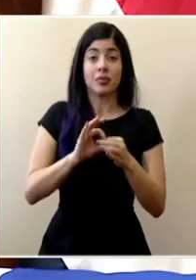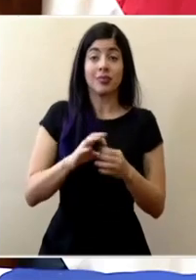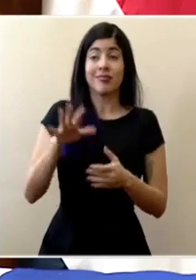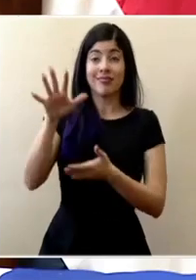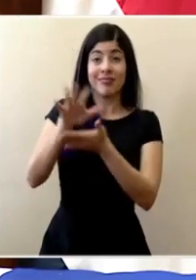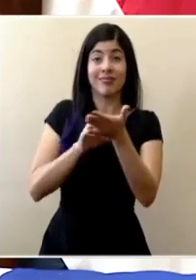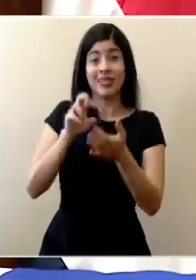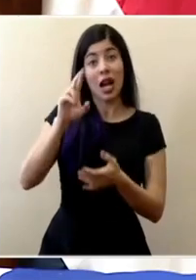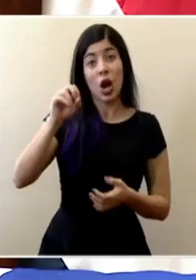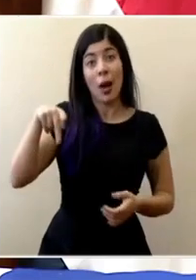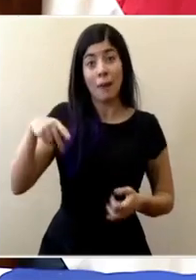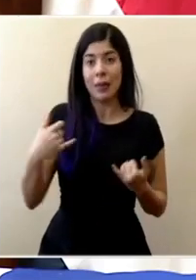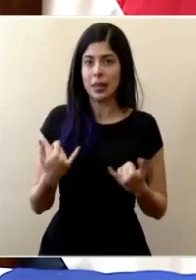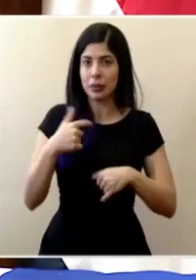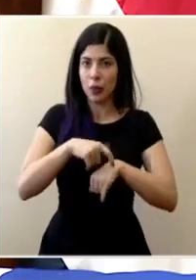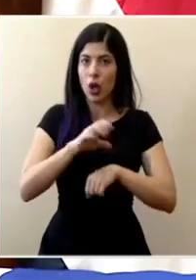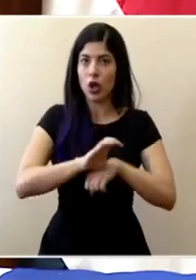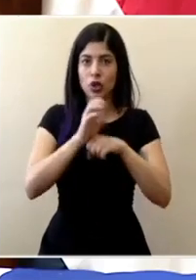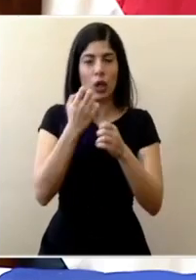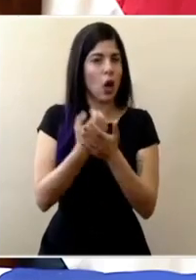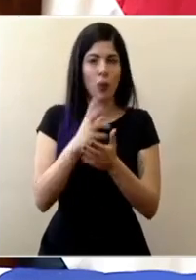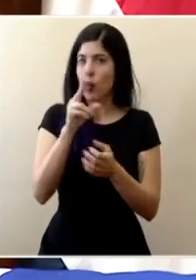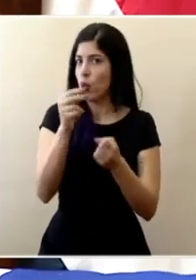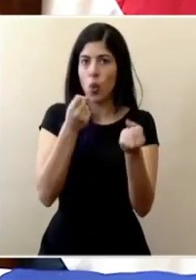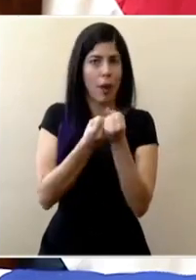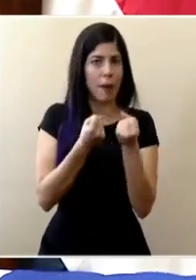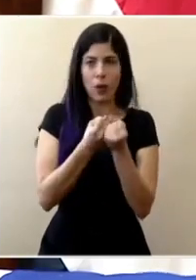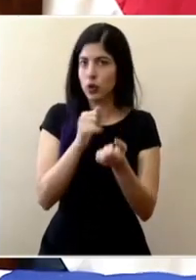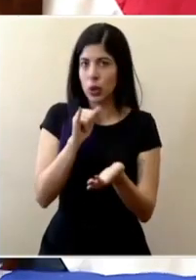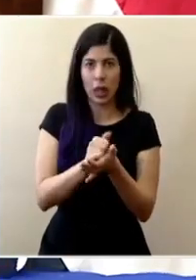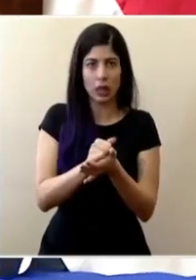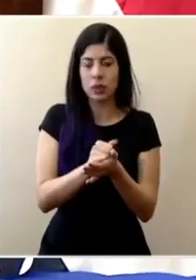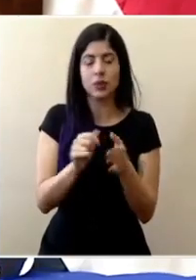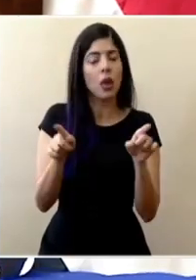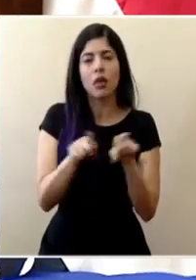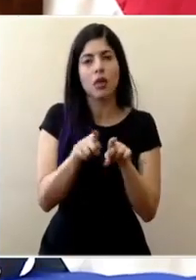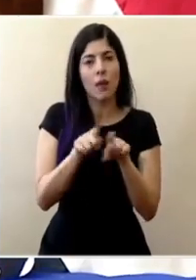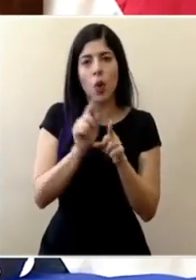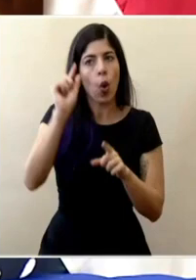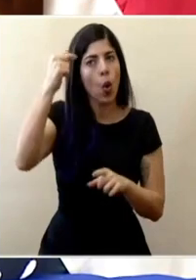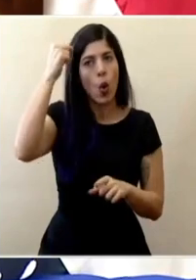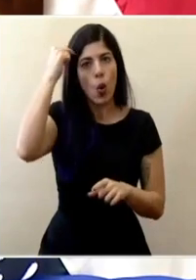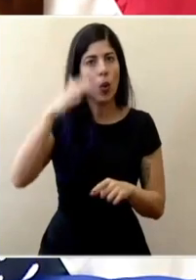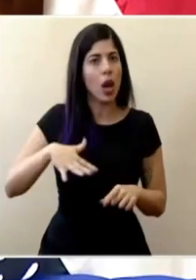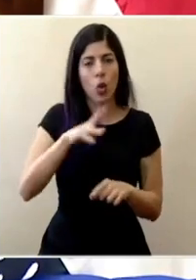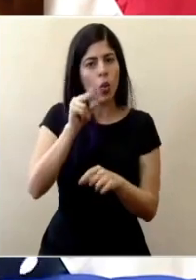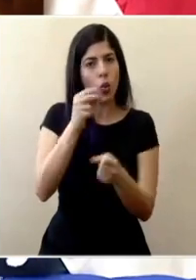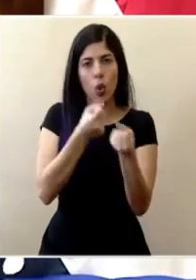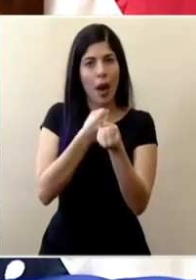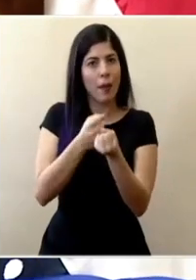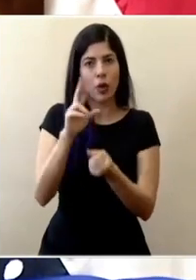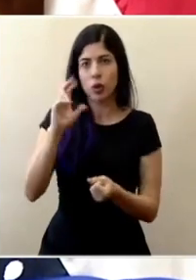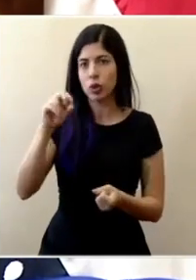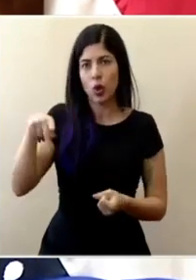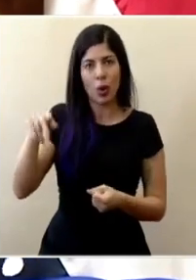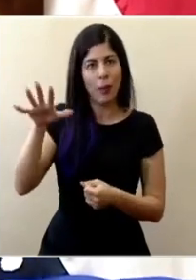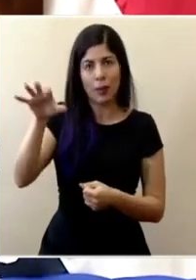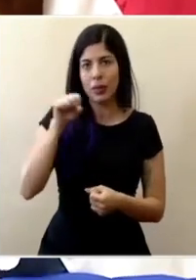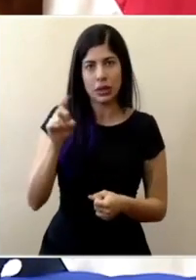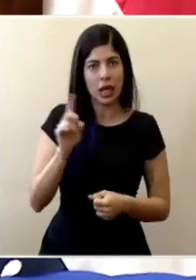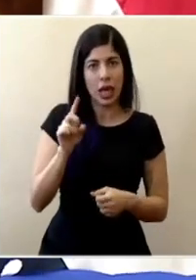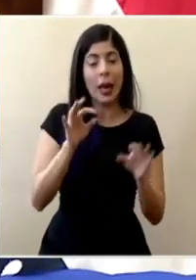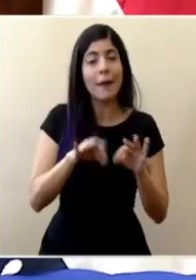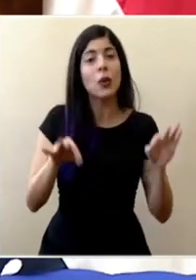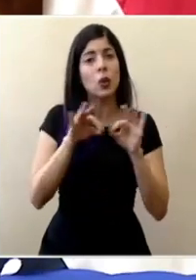retiro del ROP en este momento el Consejo Económico no apoya esta medida ni tampoco el gobierno de la república es muy importante